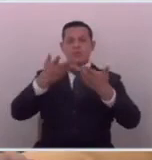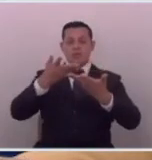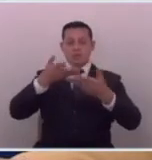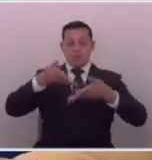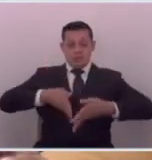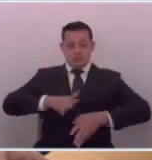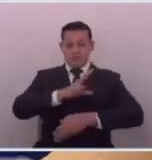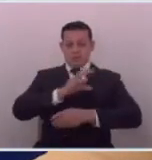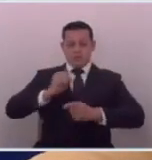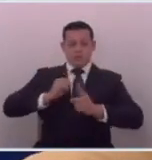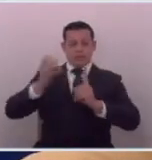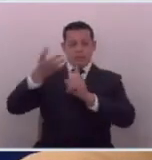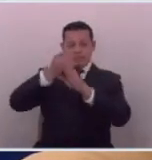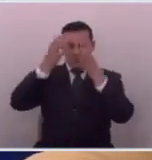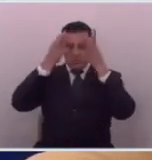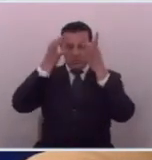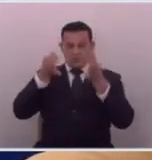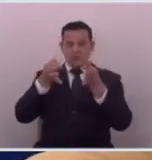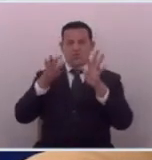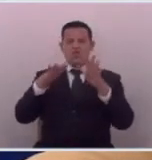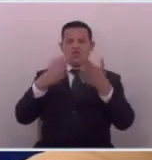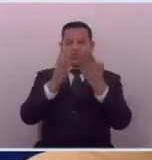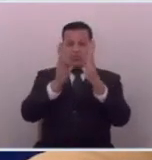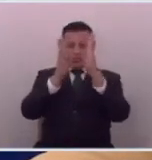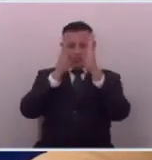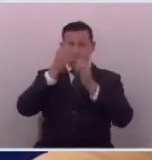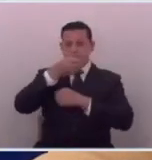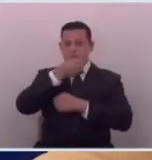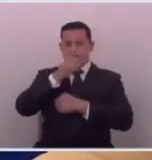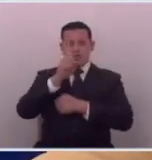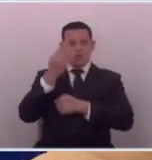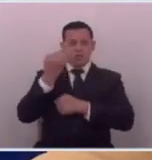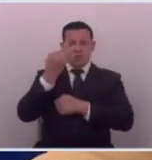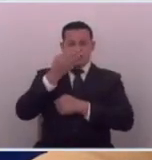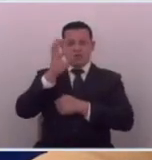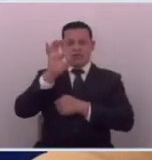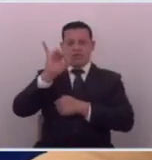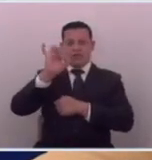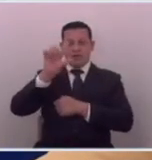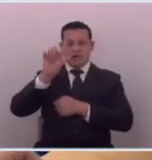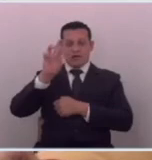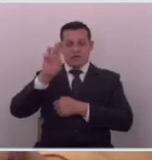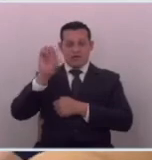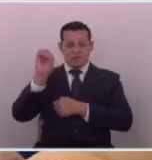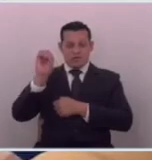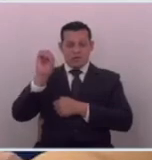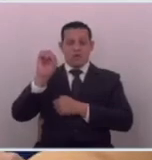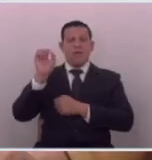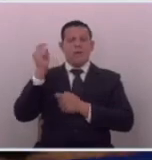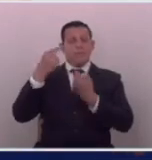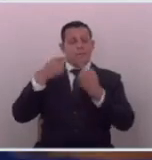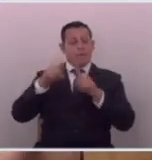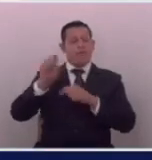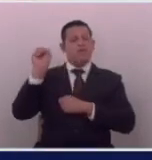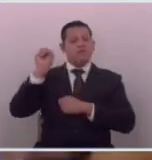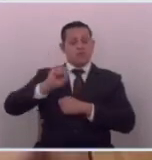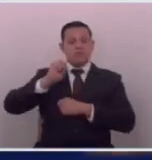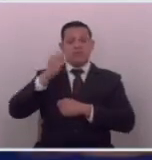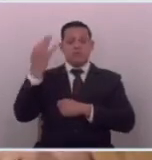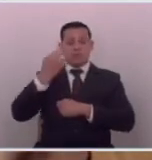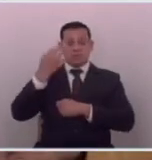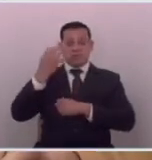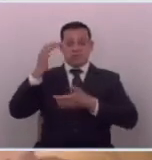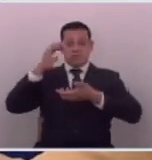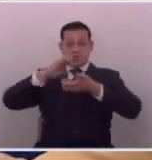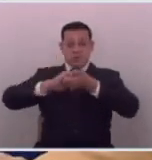salvadoreño decida cómo informarse y no necesitamos un filtro lo que se necesita es estar de